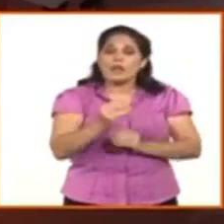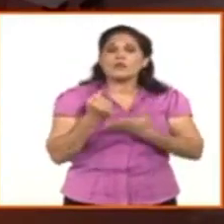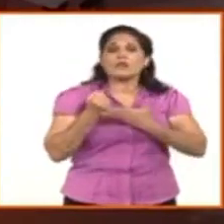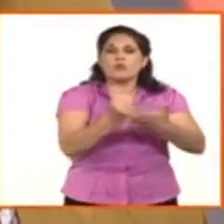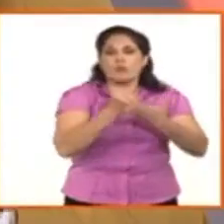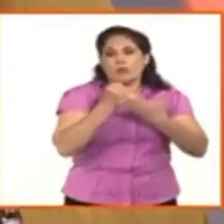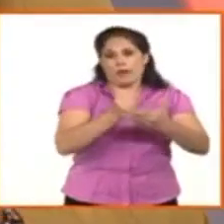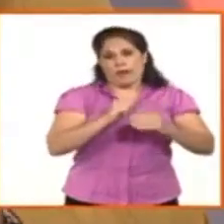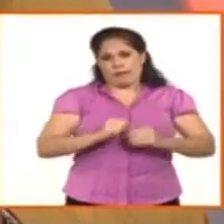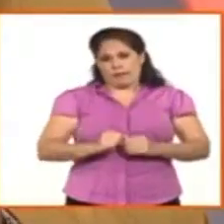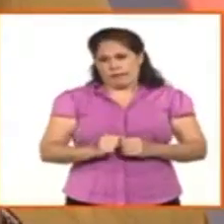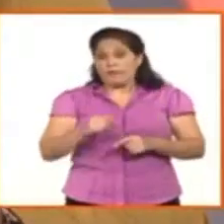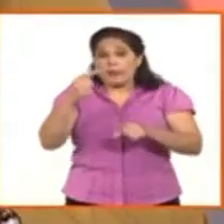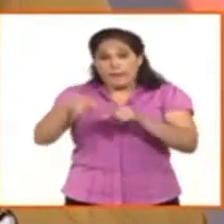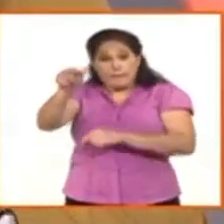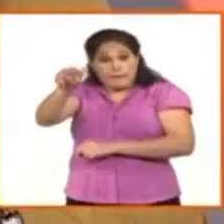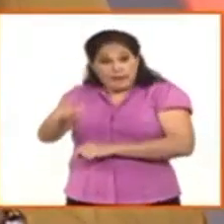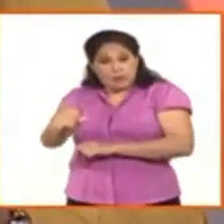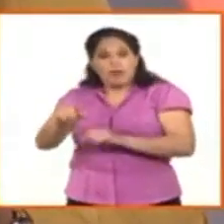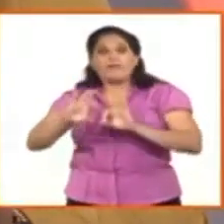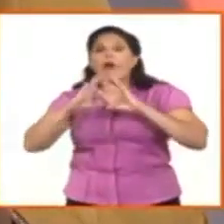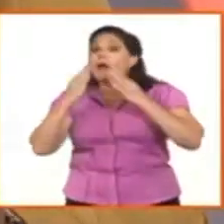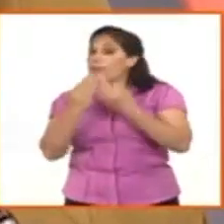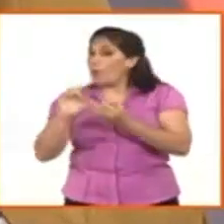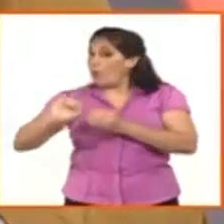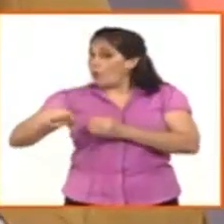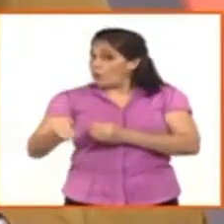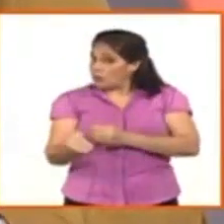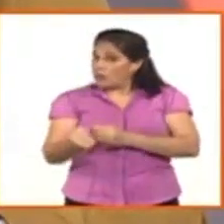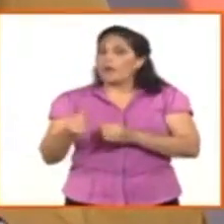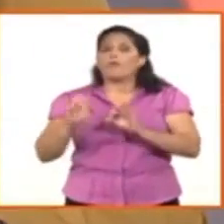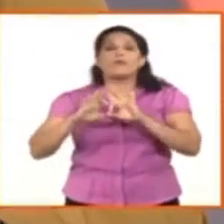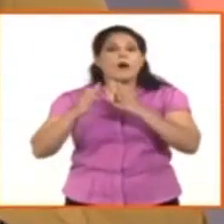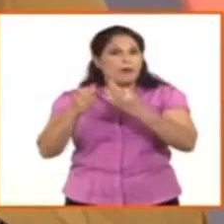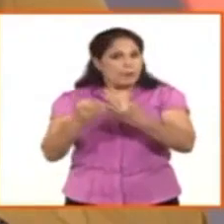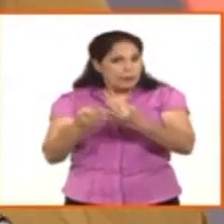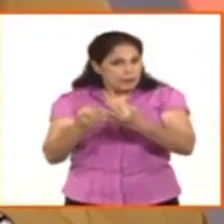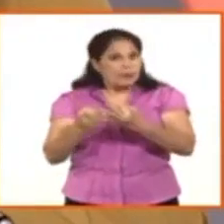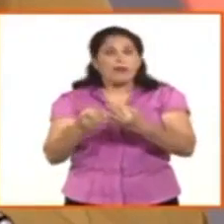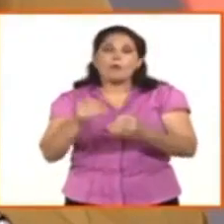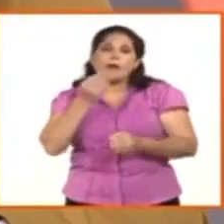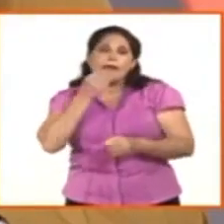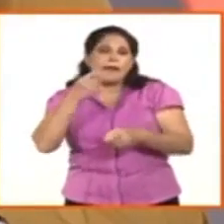personas con vínculos familiares o que afectivamente sean cercanas.